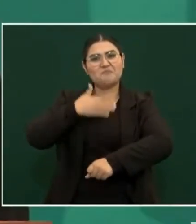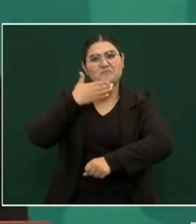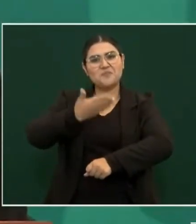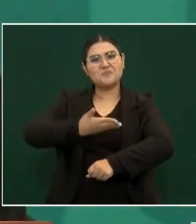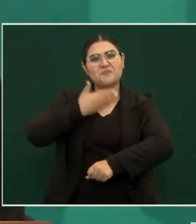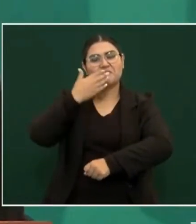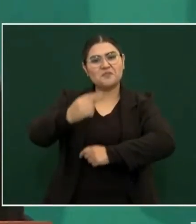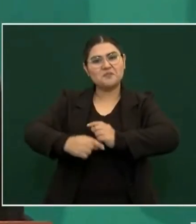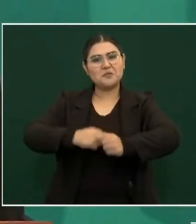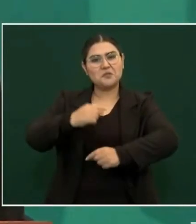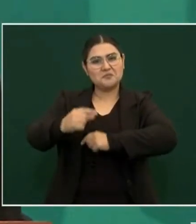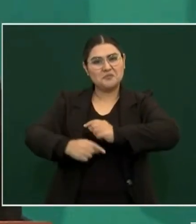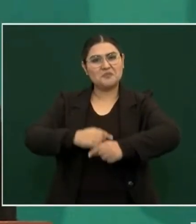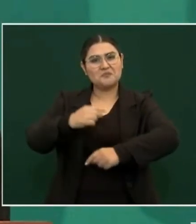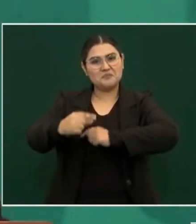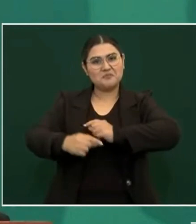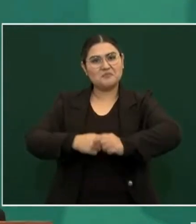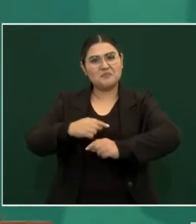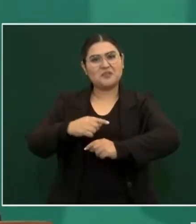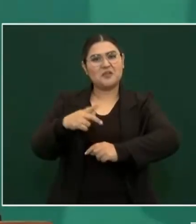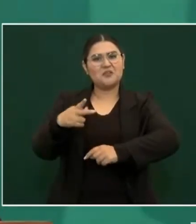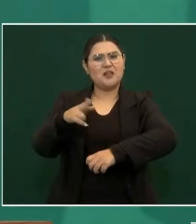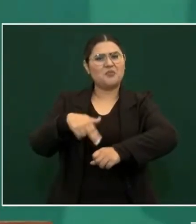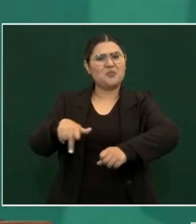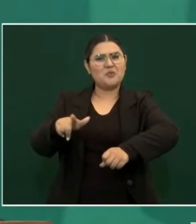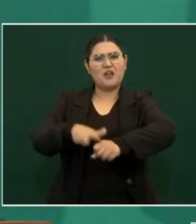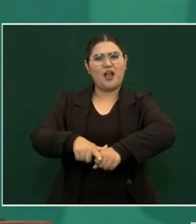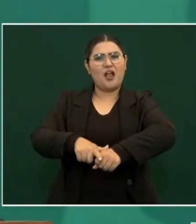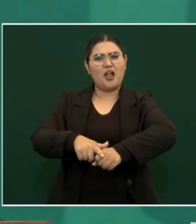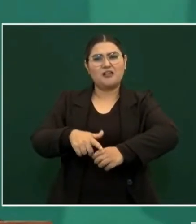hace su trabajo